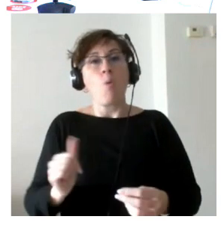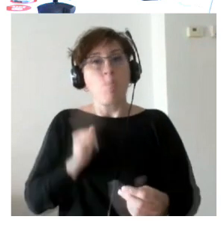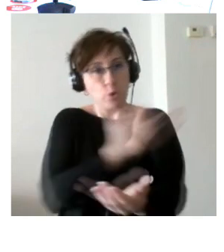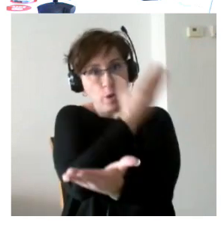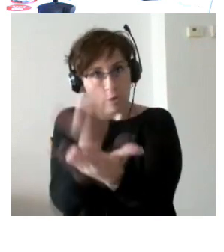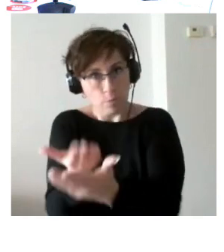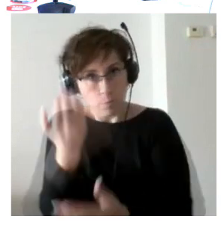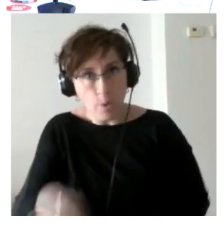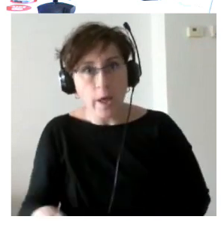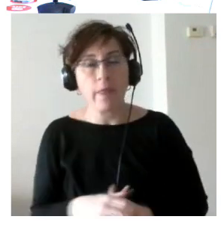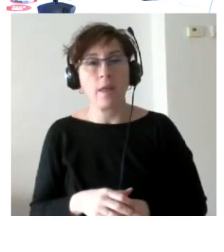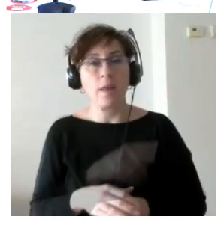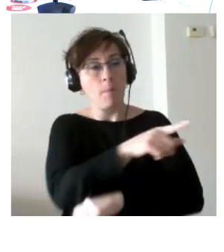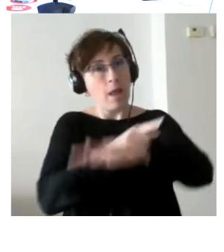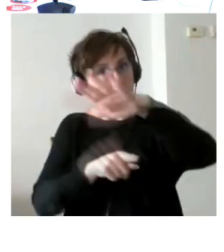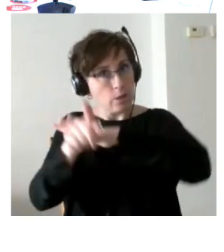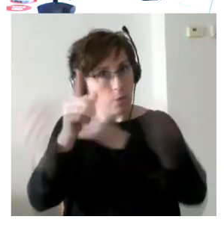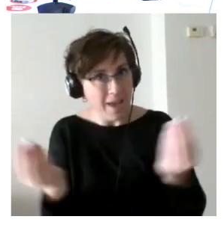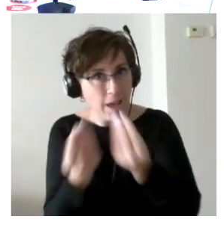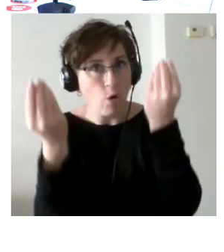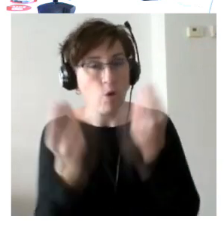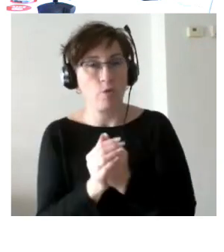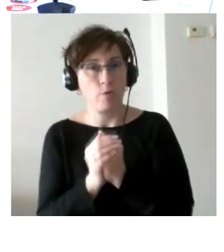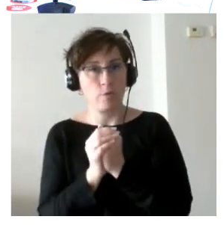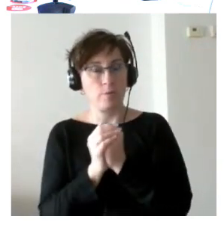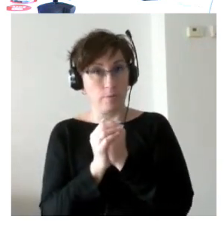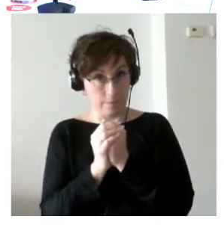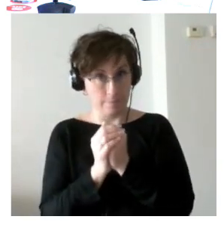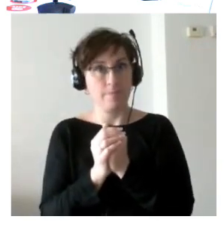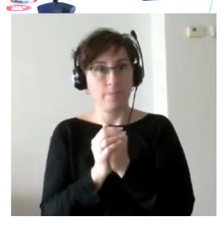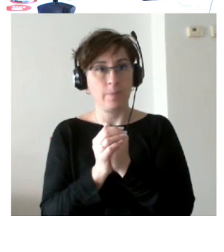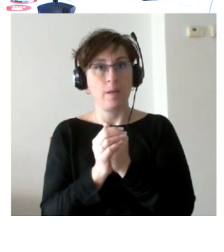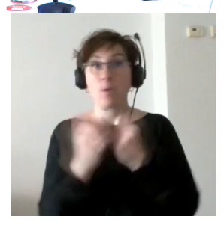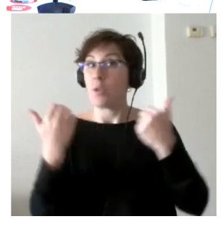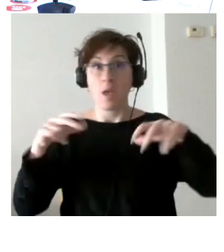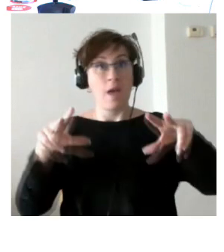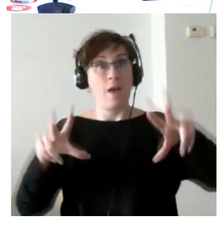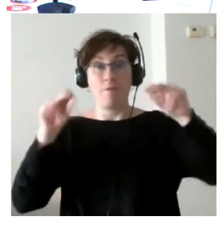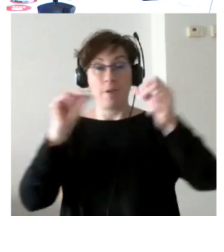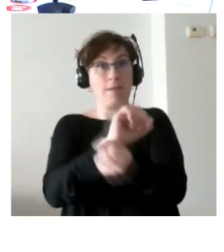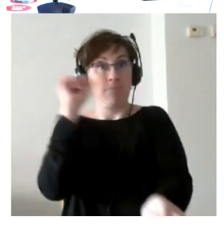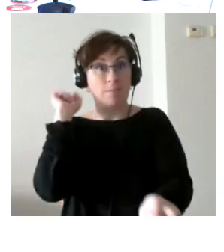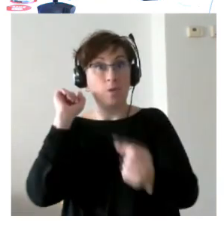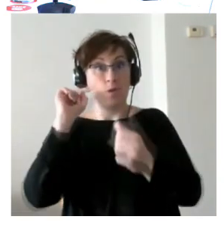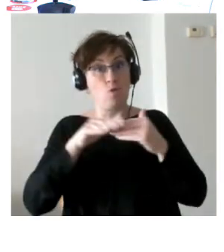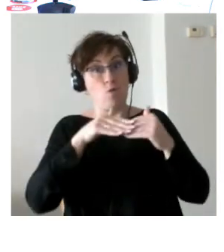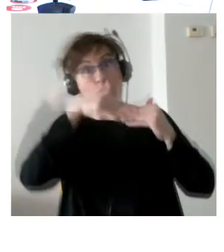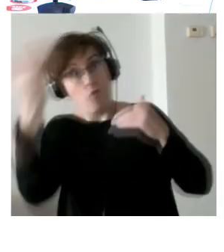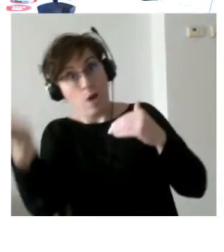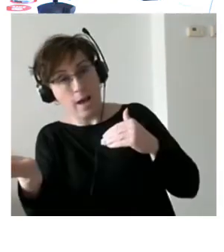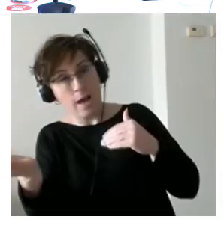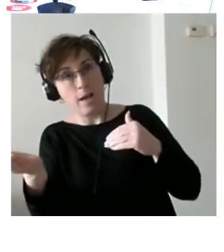tengas oportunidades para desarrollarte ¿no? dentro de tu ámbito Cuando salimos fuera de instituciones penitenciarias también tendremos que ver